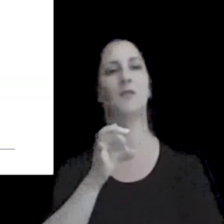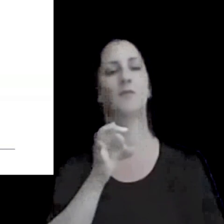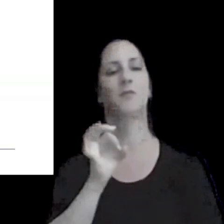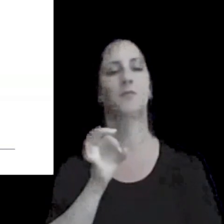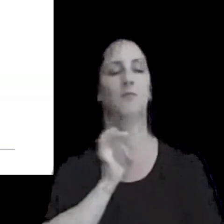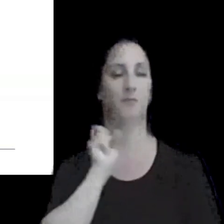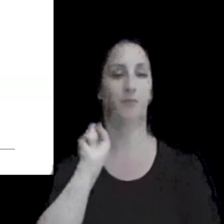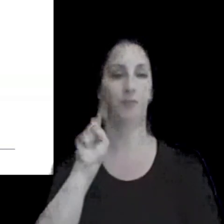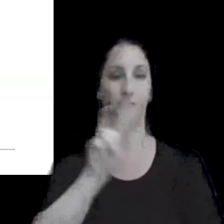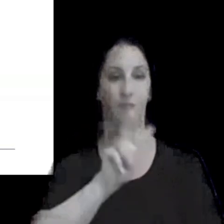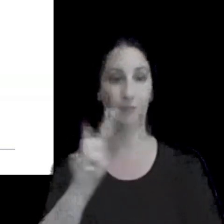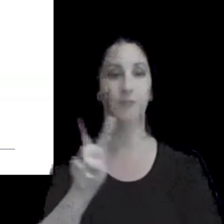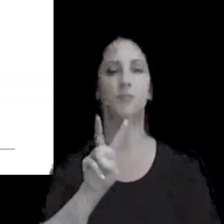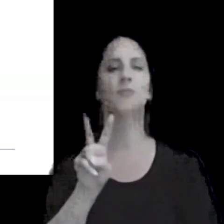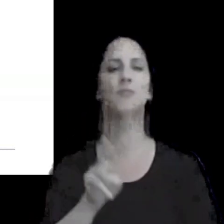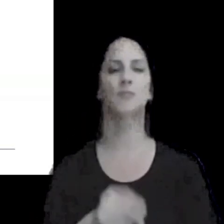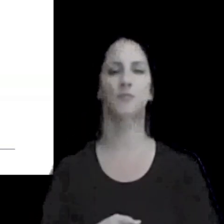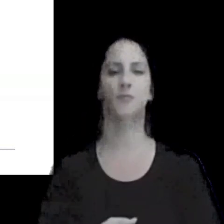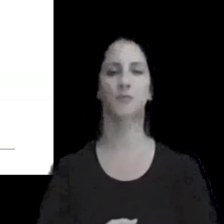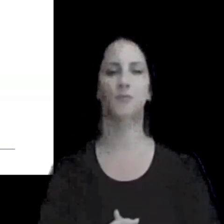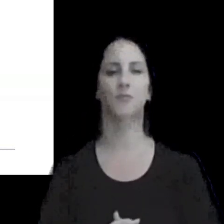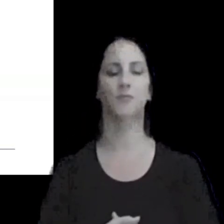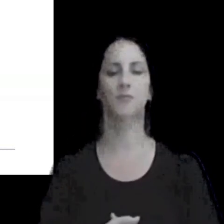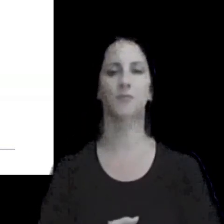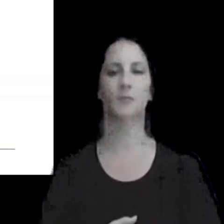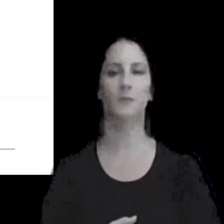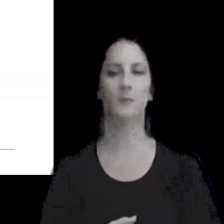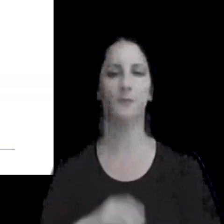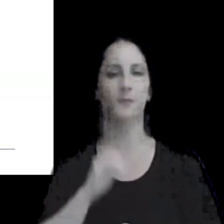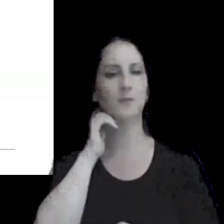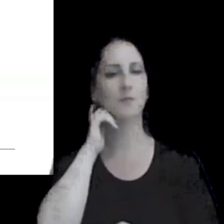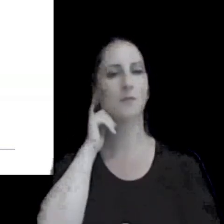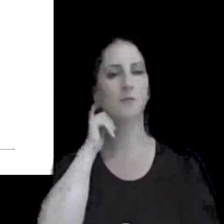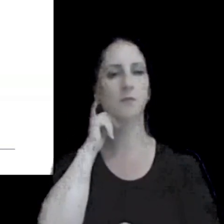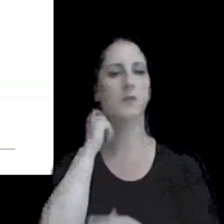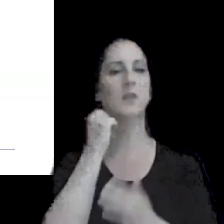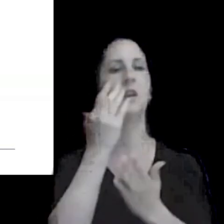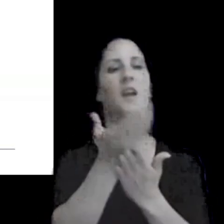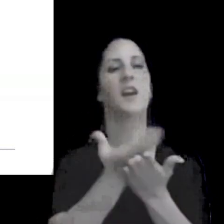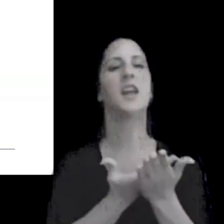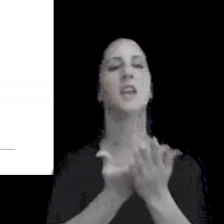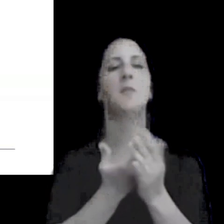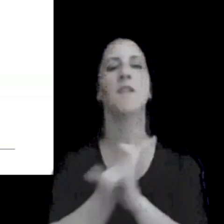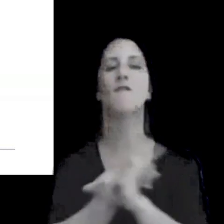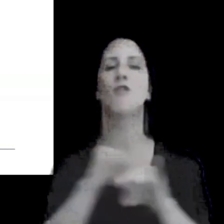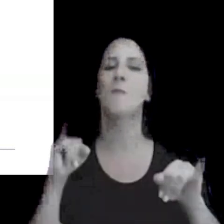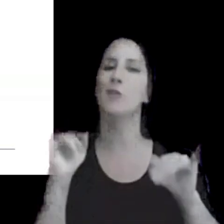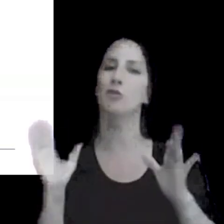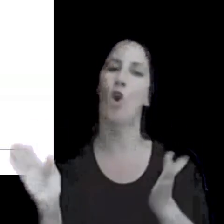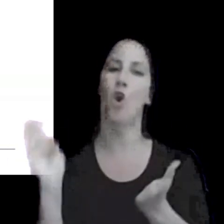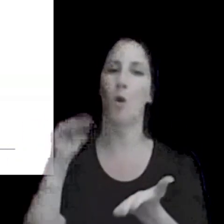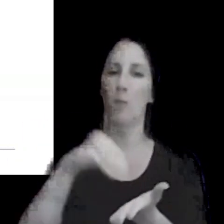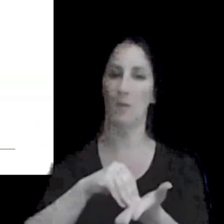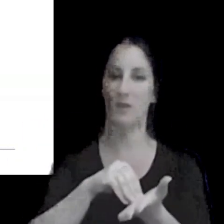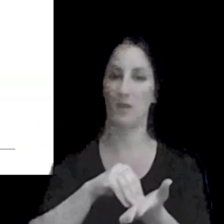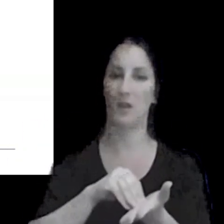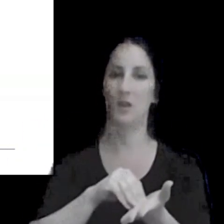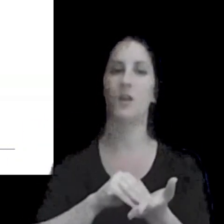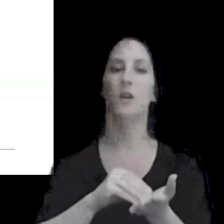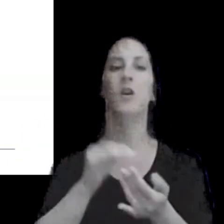del 2022 que implementó el régimen de información complementario de operaciones